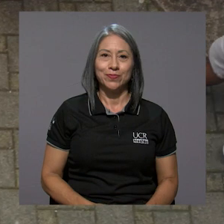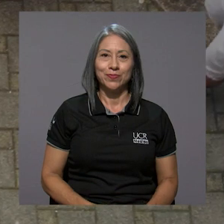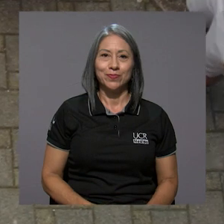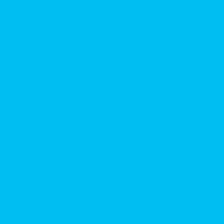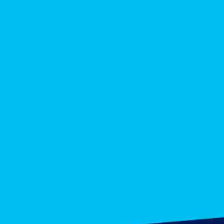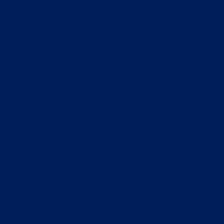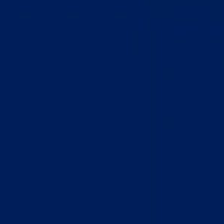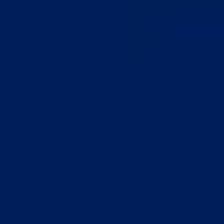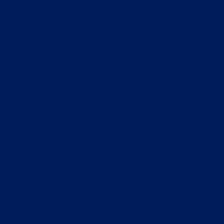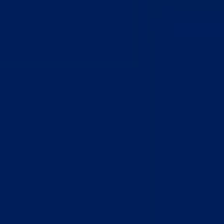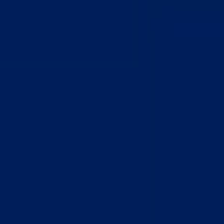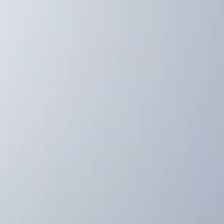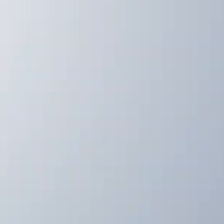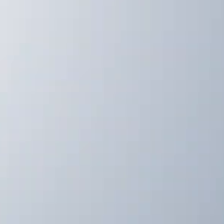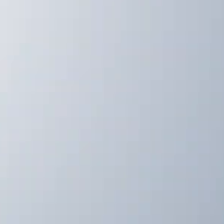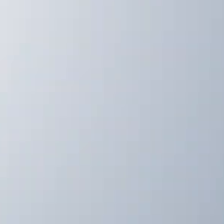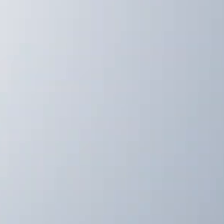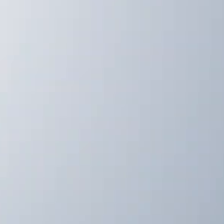Pedro Murillo.